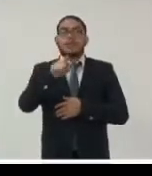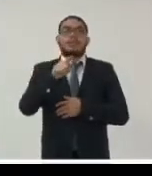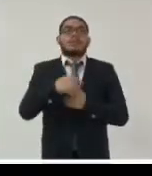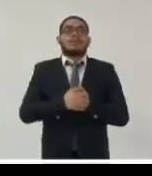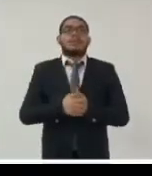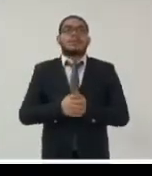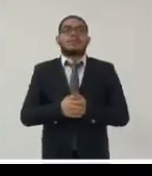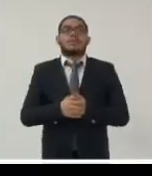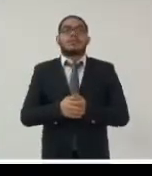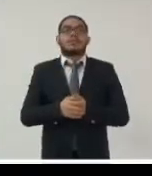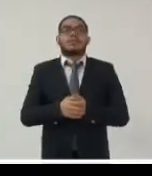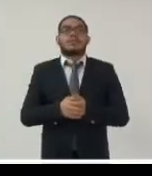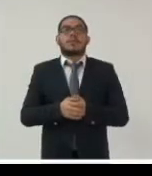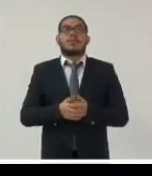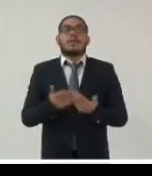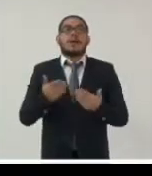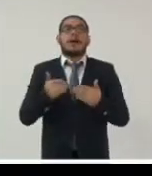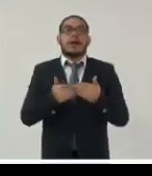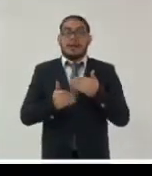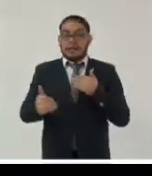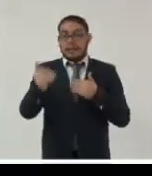Miren que el tiempo